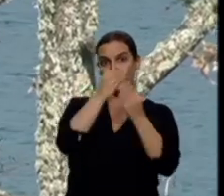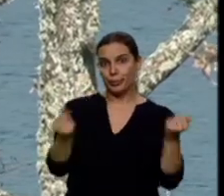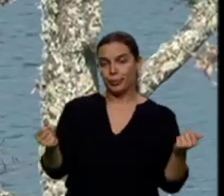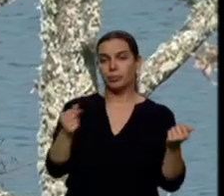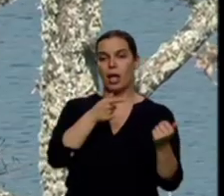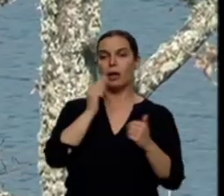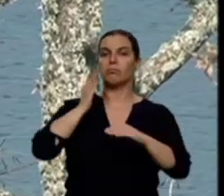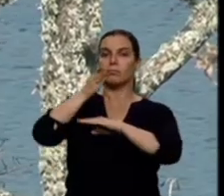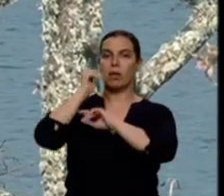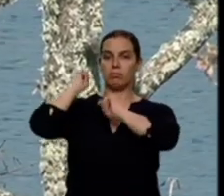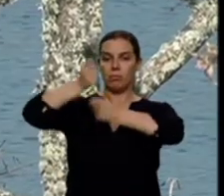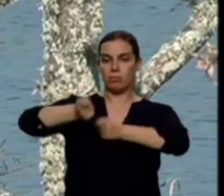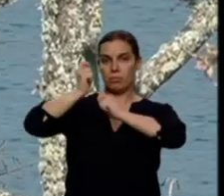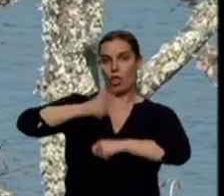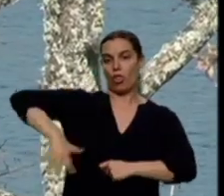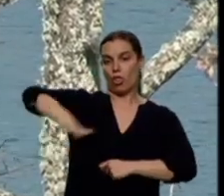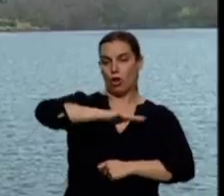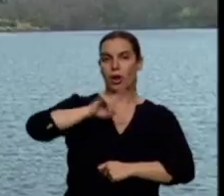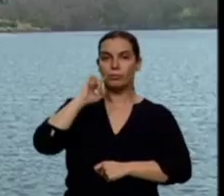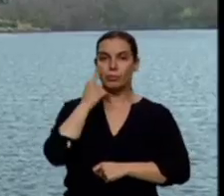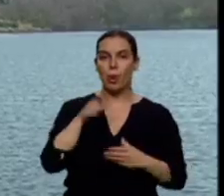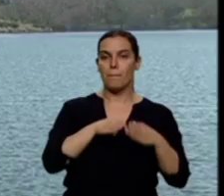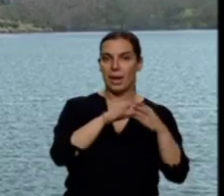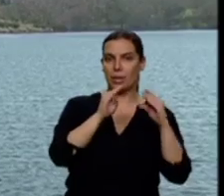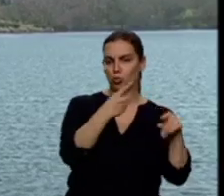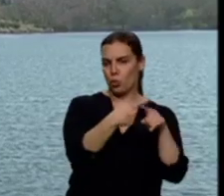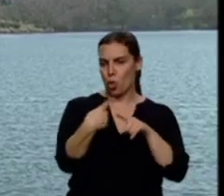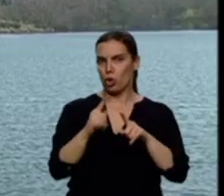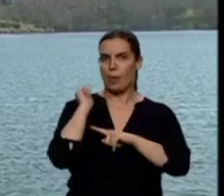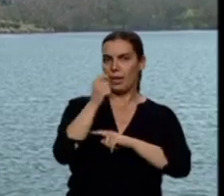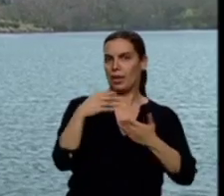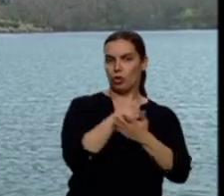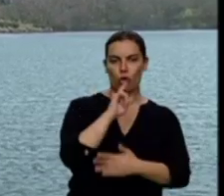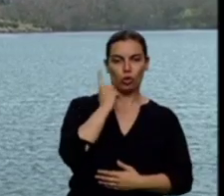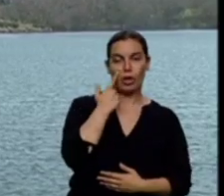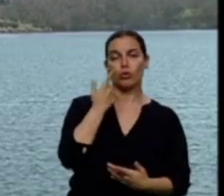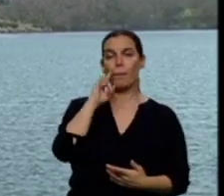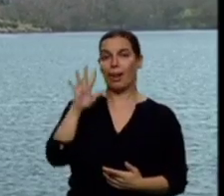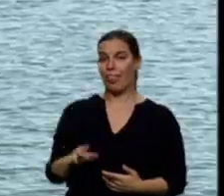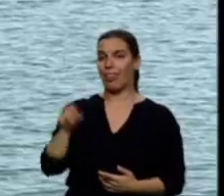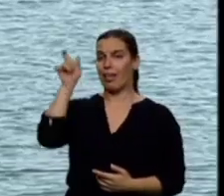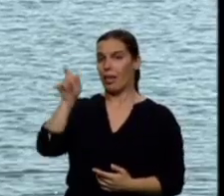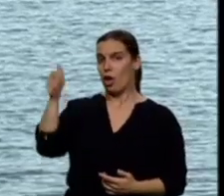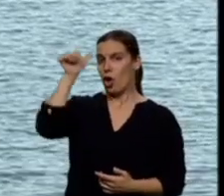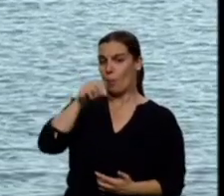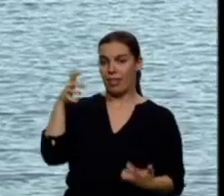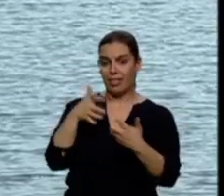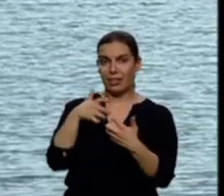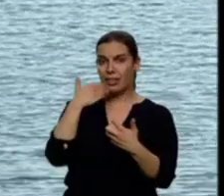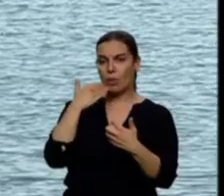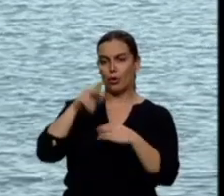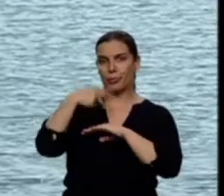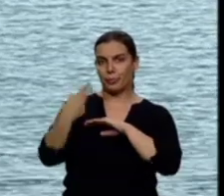en esa zona. Ha aparecido la barca y sus enseres. Todo apunta a que puede haber sufrido un accidente y haber caído al embalse.